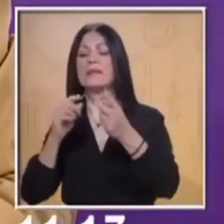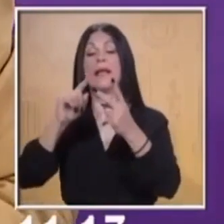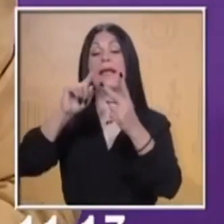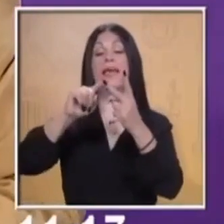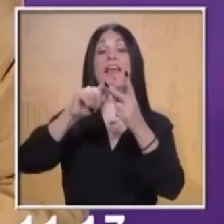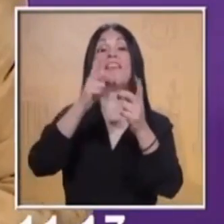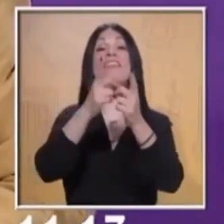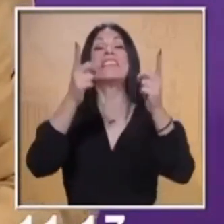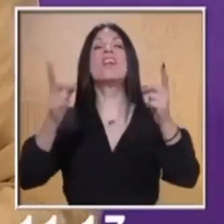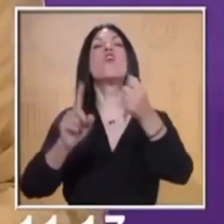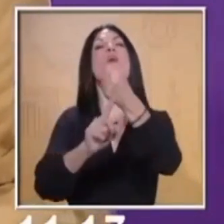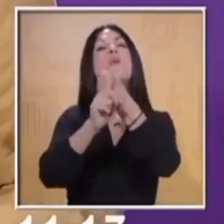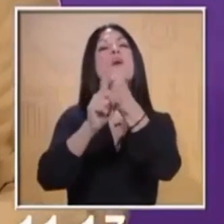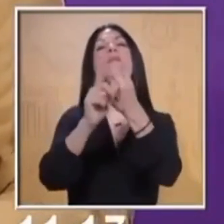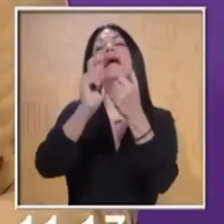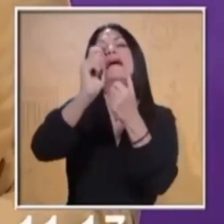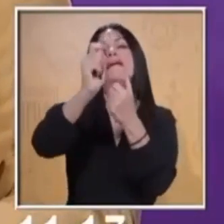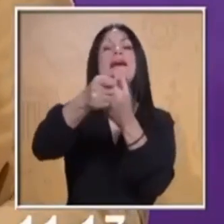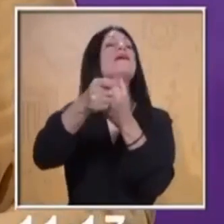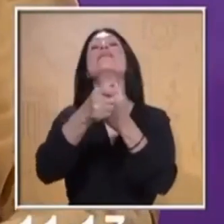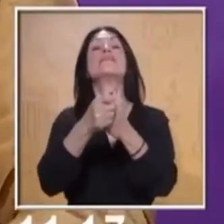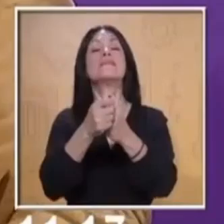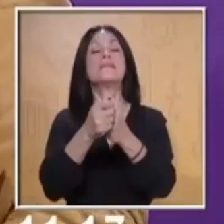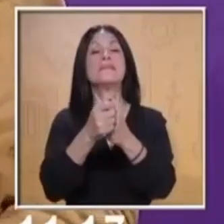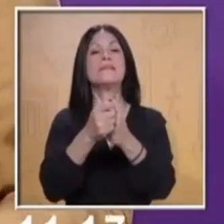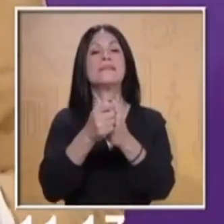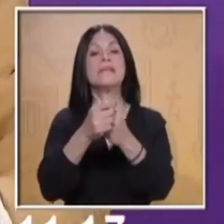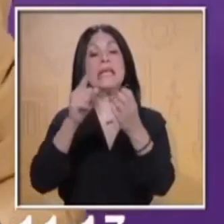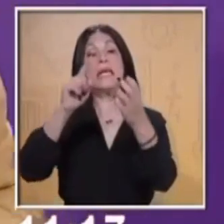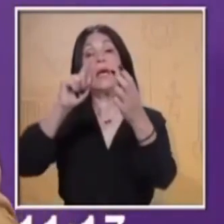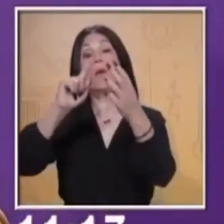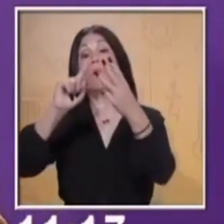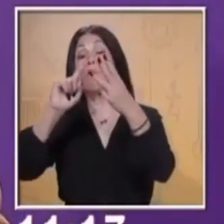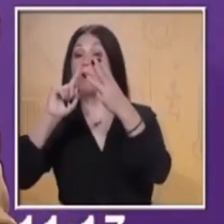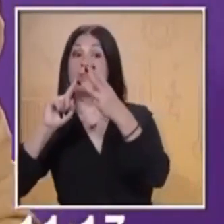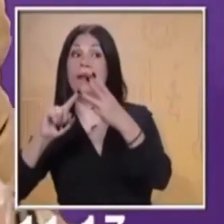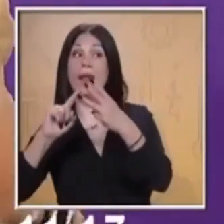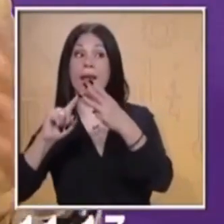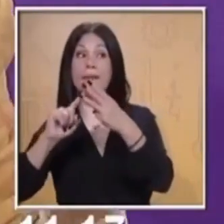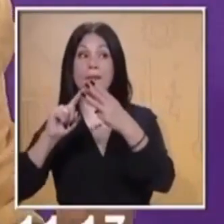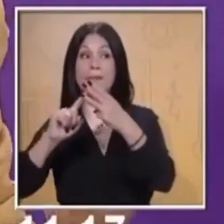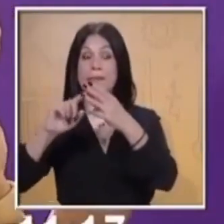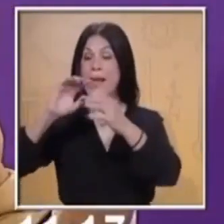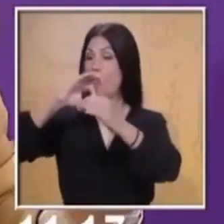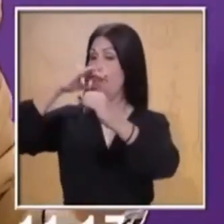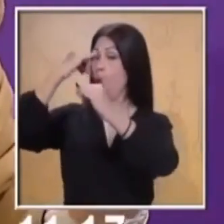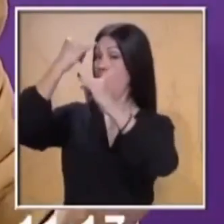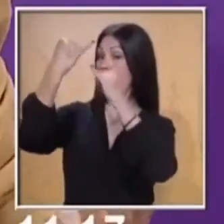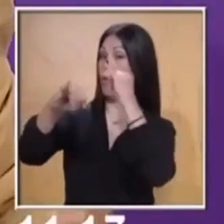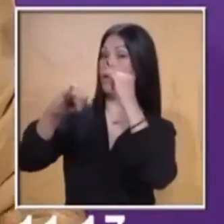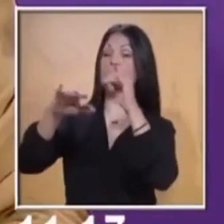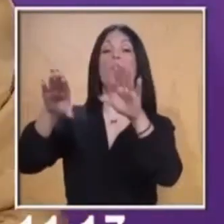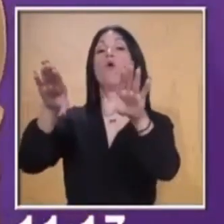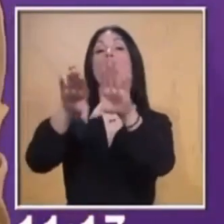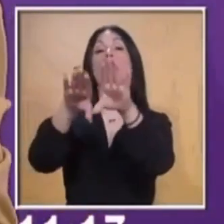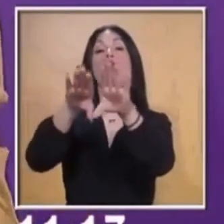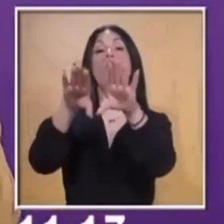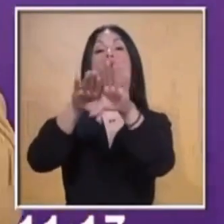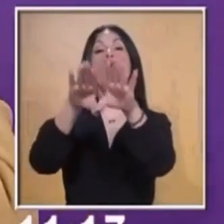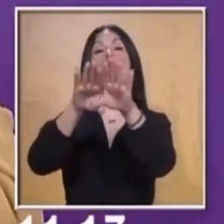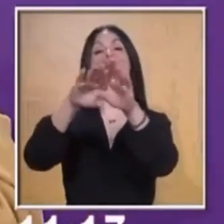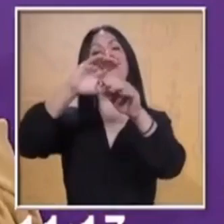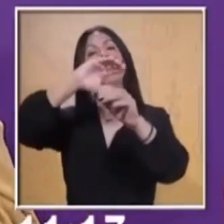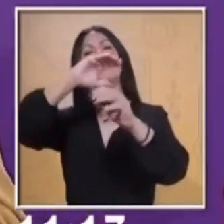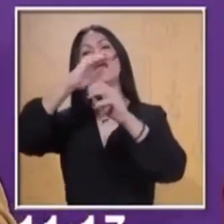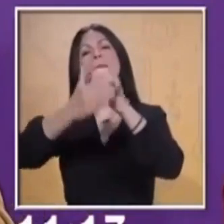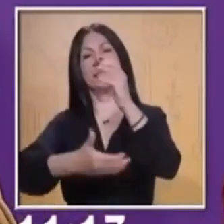conflicto, el inicio, el planteamiento del problema. Y por último, el desenlace, cómo terminó la historia. Pero